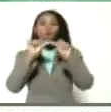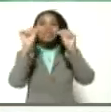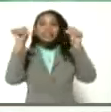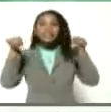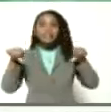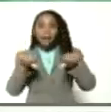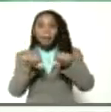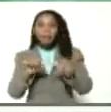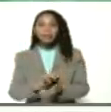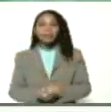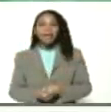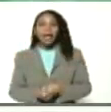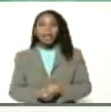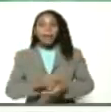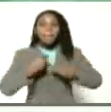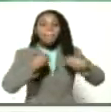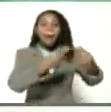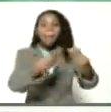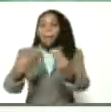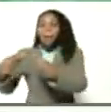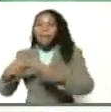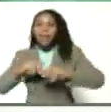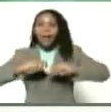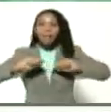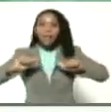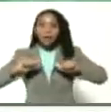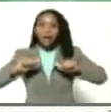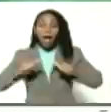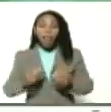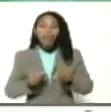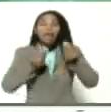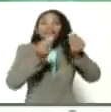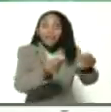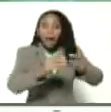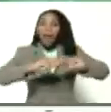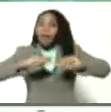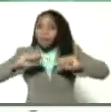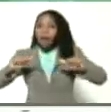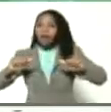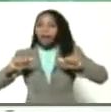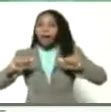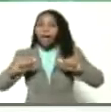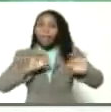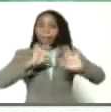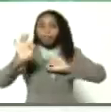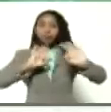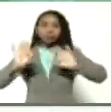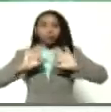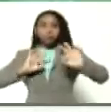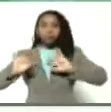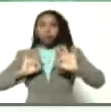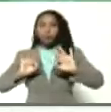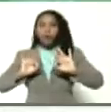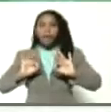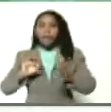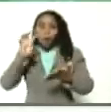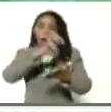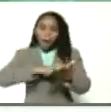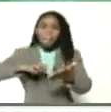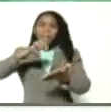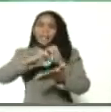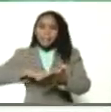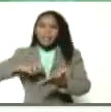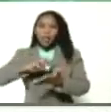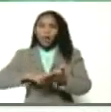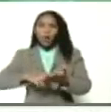de distribución de la tierra, de entrega de la tierra, de preparación de los campesinos, de